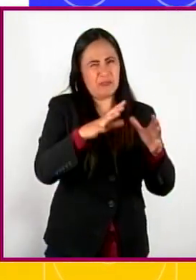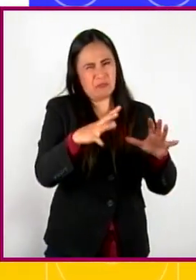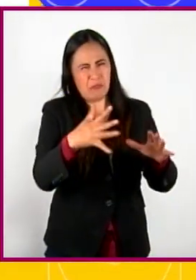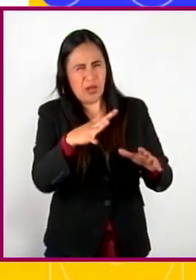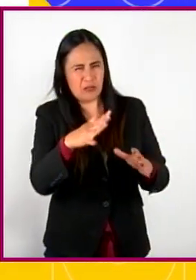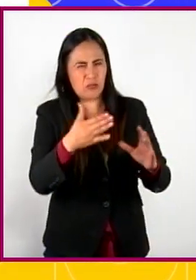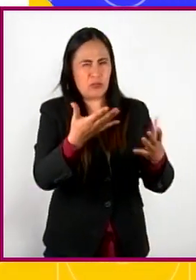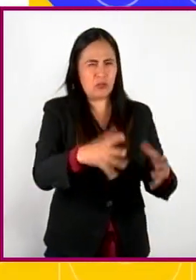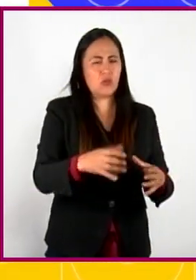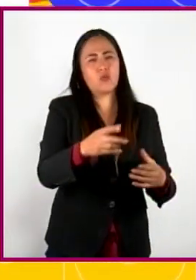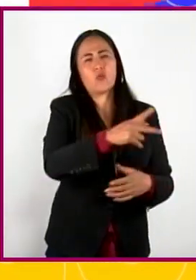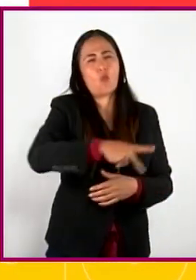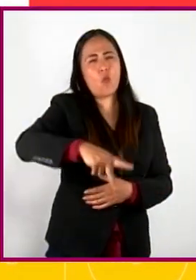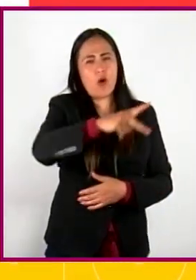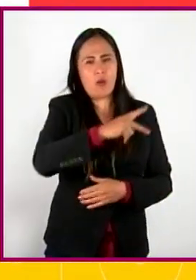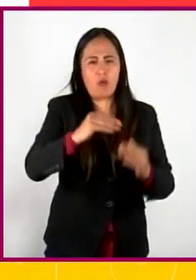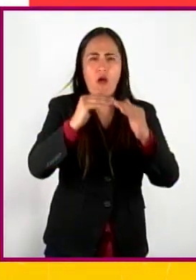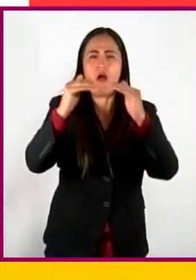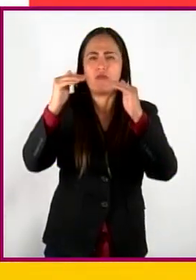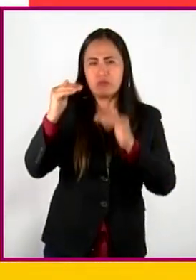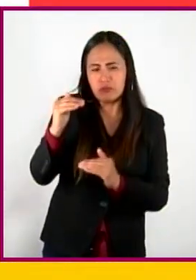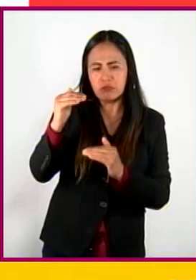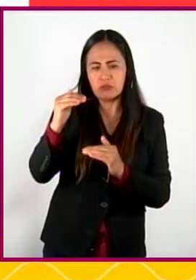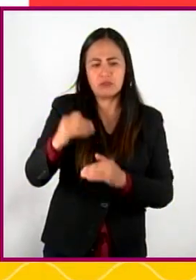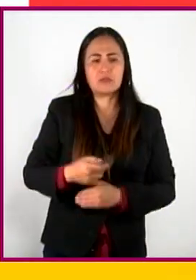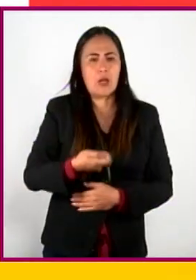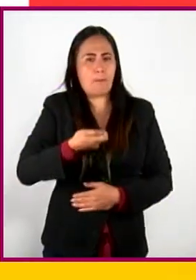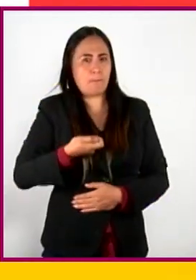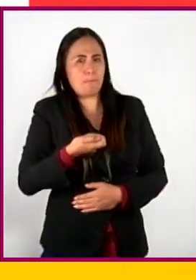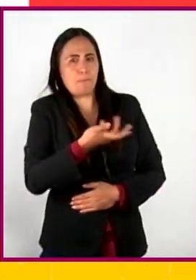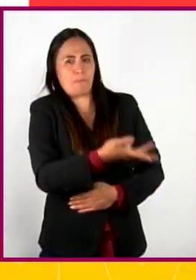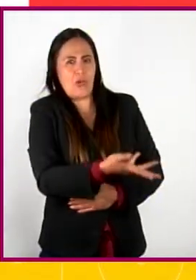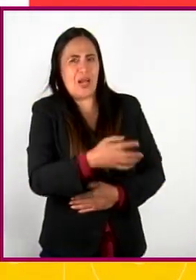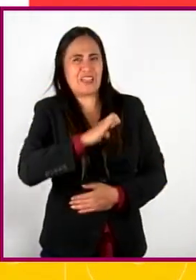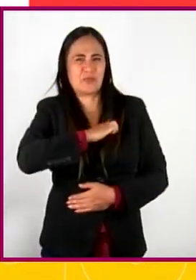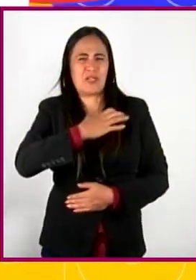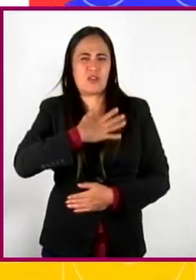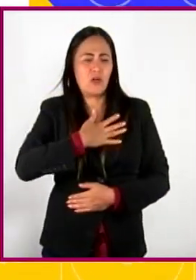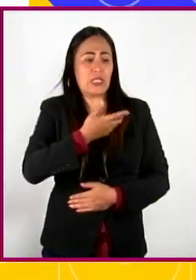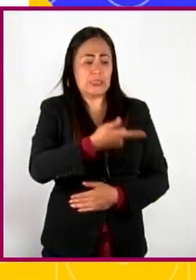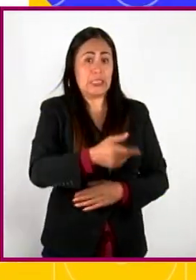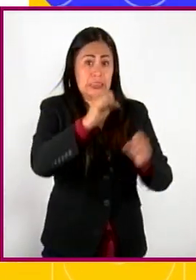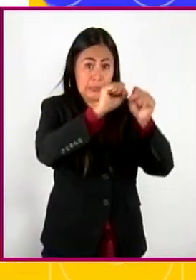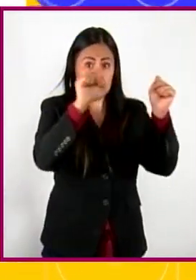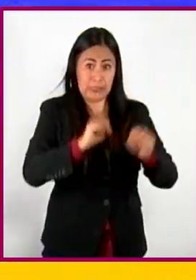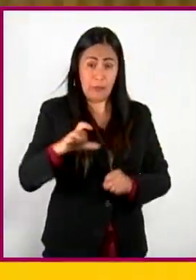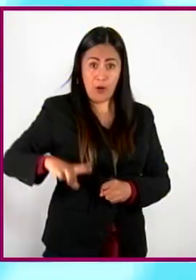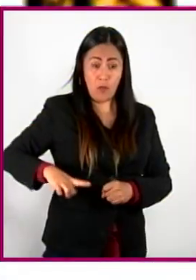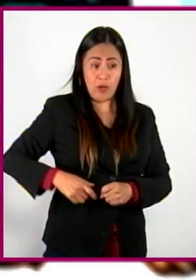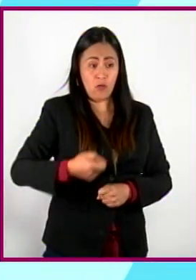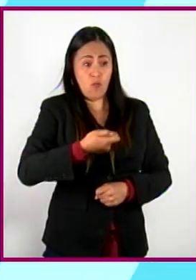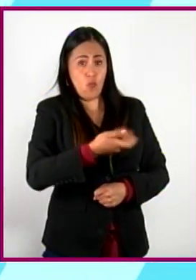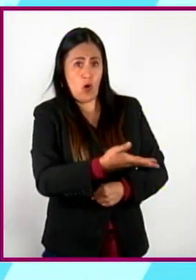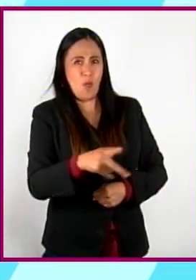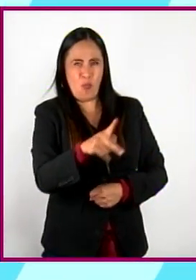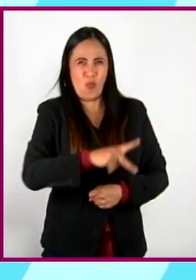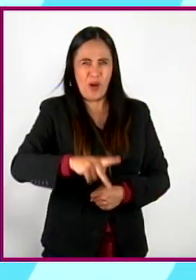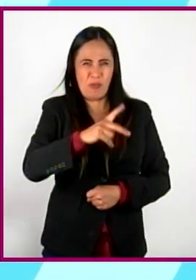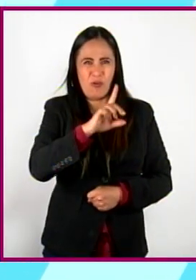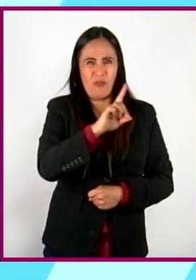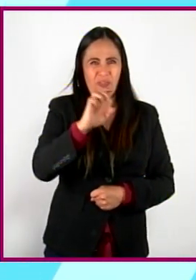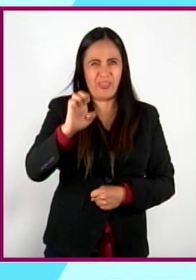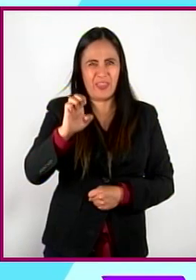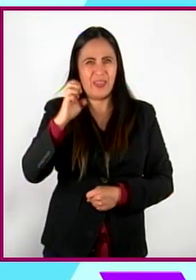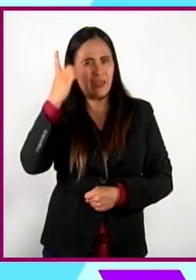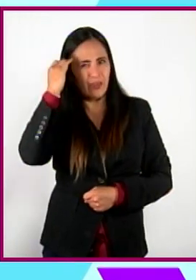los pueblos de indios, que era la forma en que los españoles nombraron a este sistema de gobierno. Así, los